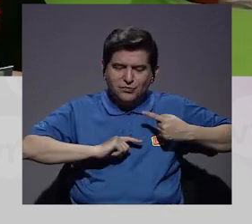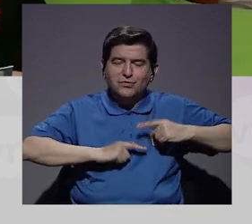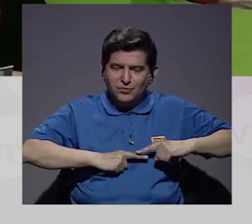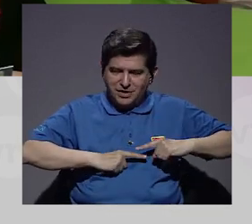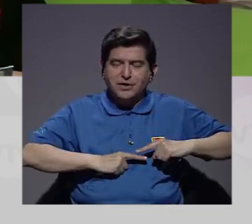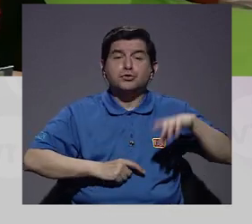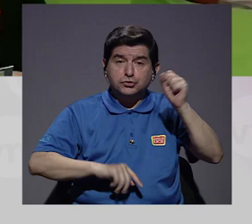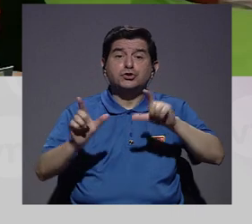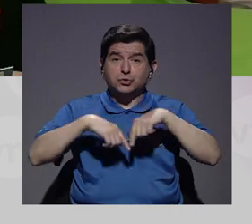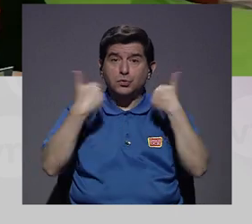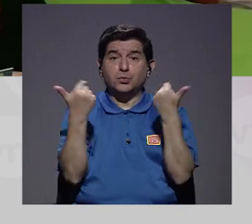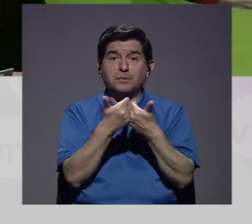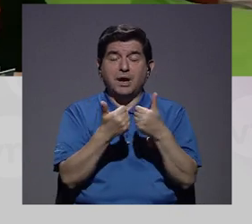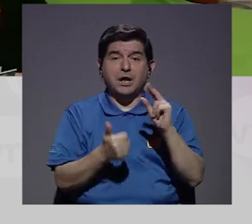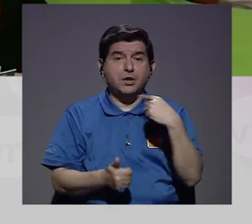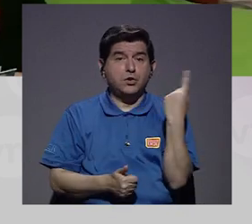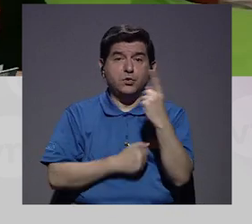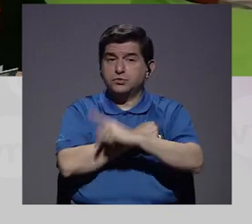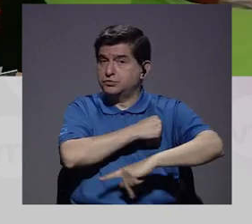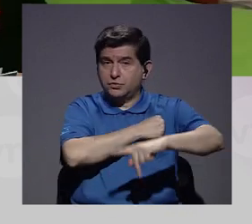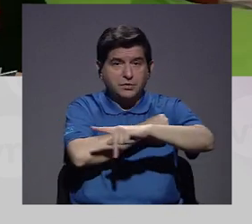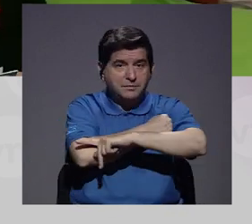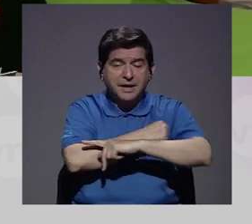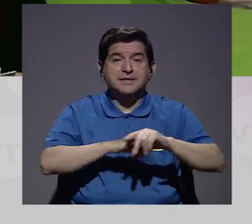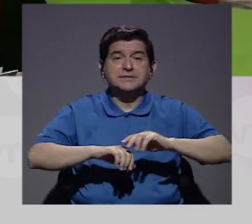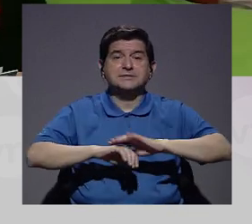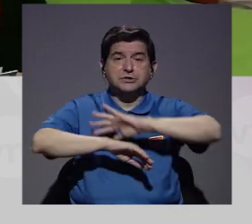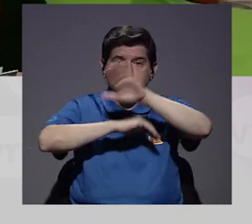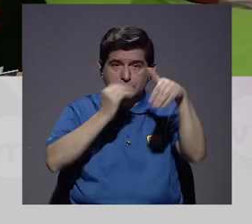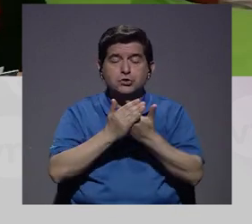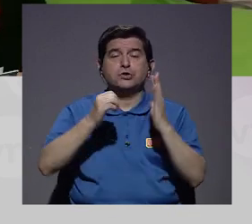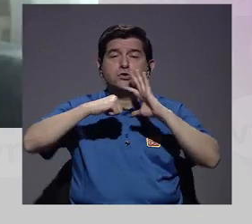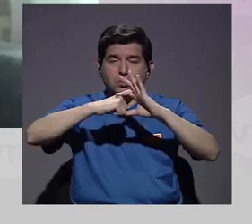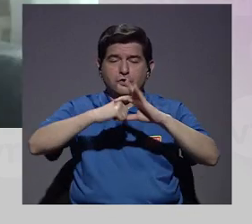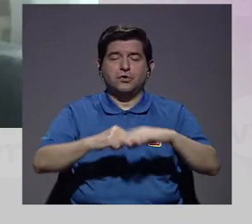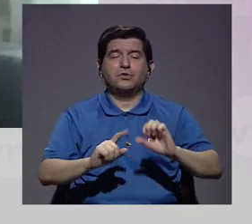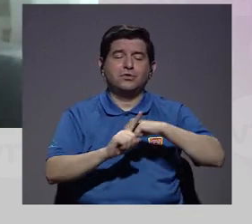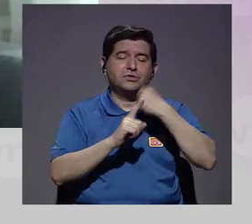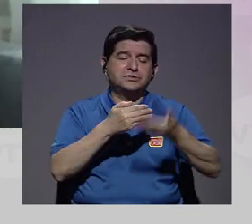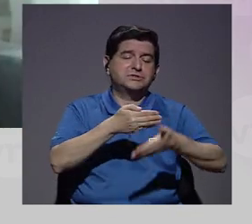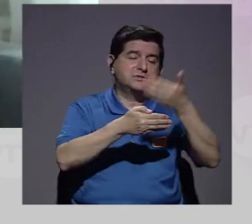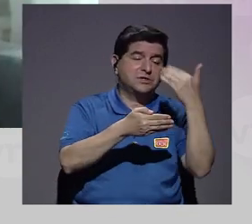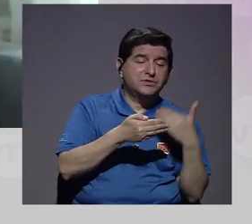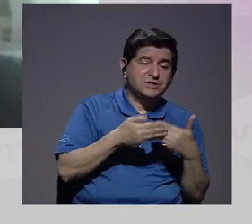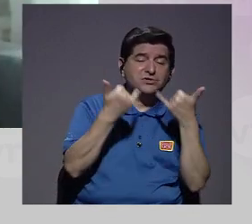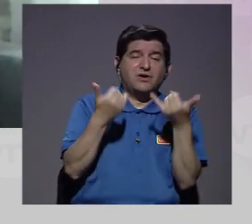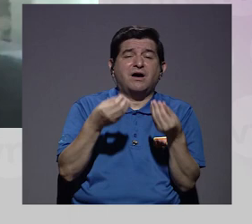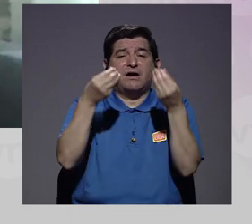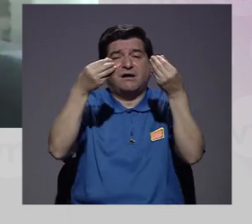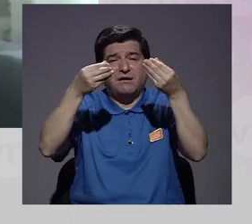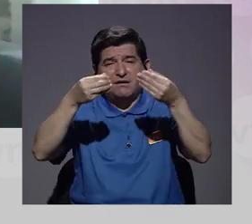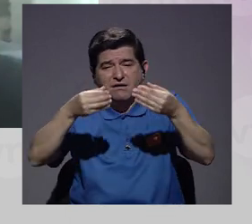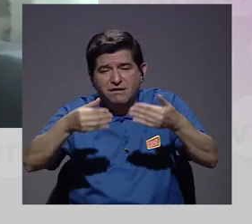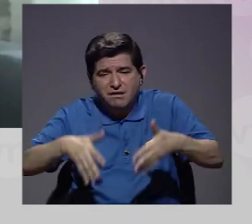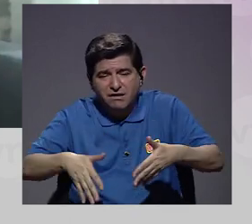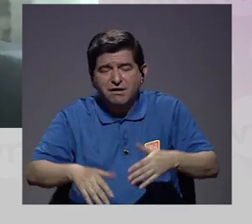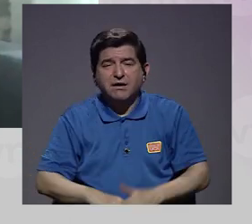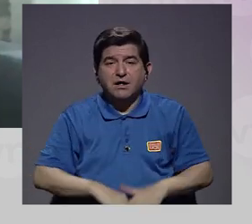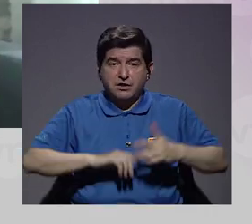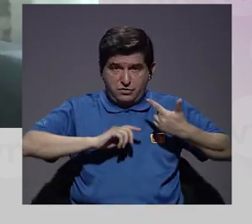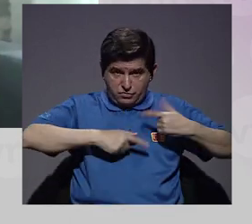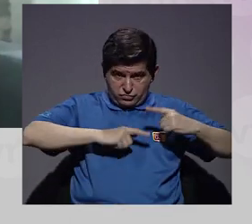duelo. Es un duelo colectivo, no solo el país, sino el planeta. Un duelo por lo que teníamos antes y lo estamos perdiendo.